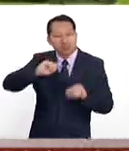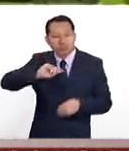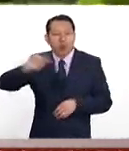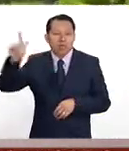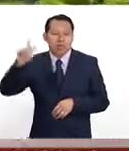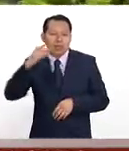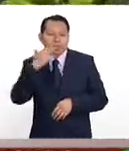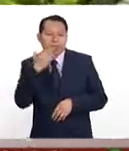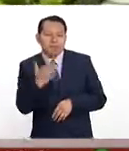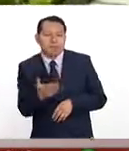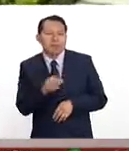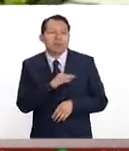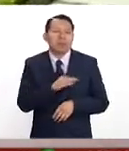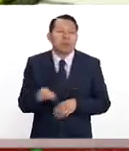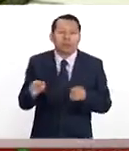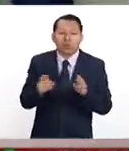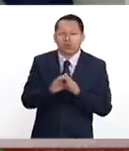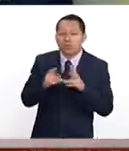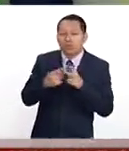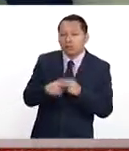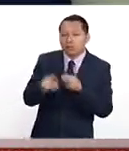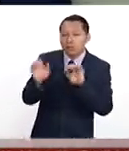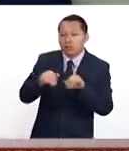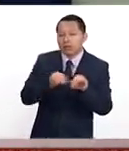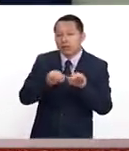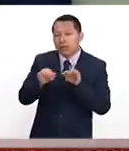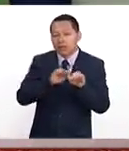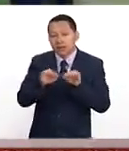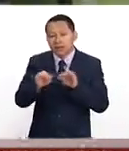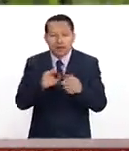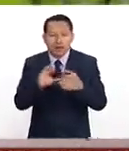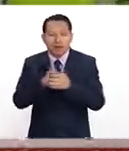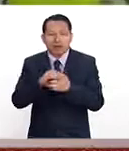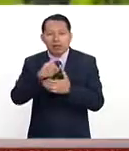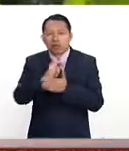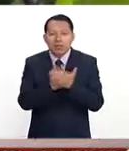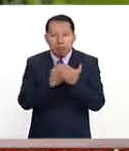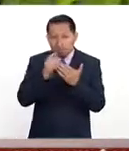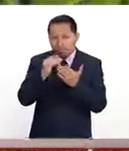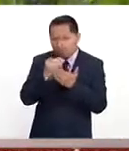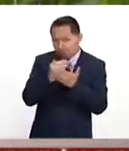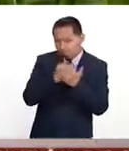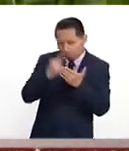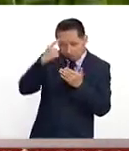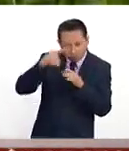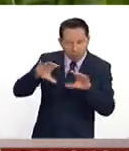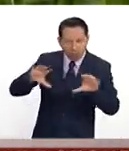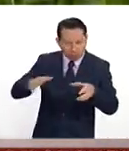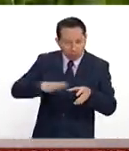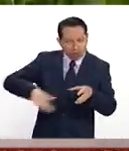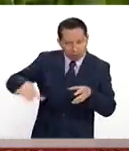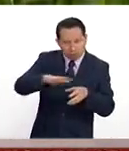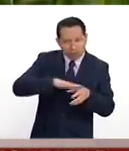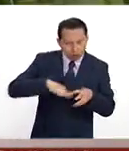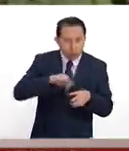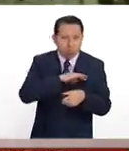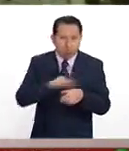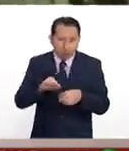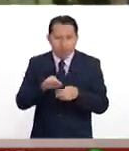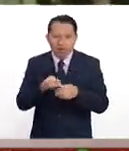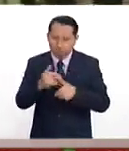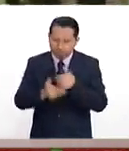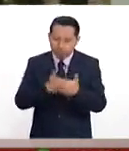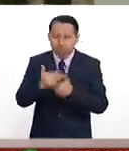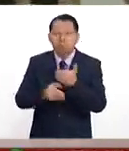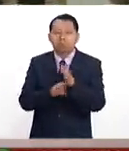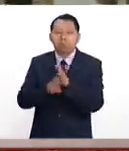profesional para que empiecen a trabajar de manera congruente planes de desarrollo comunitario y con ellos establecer